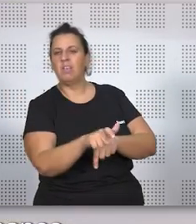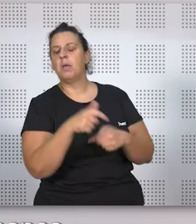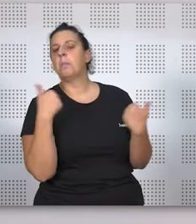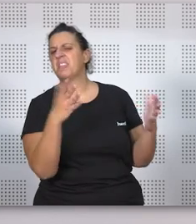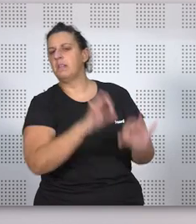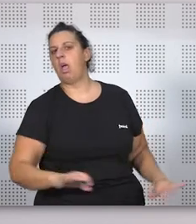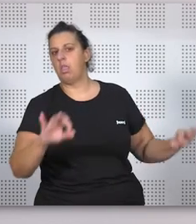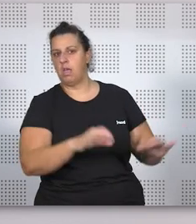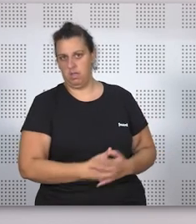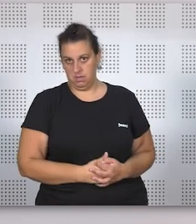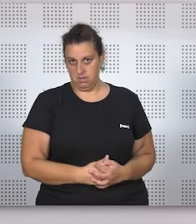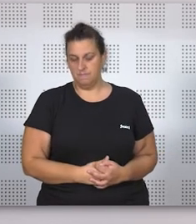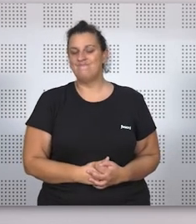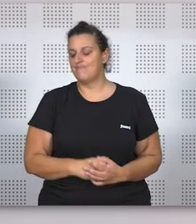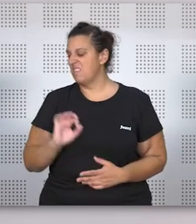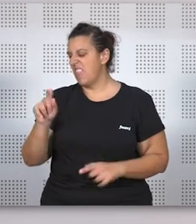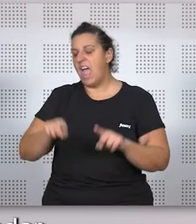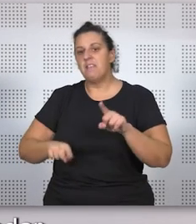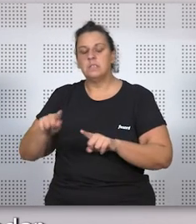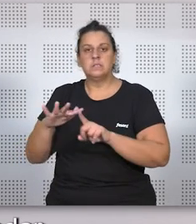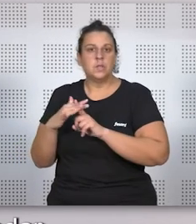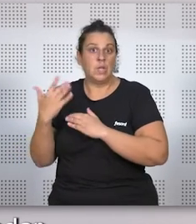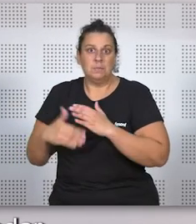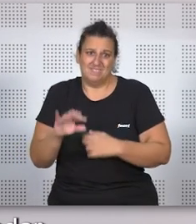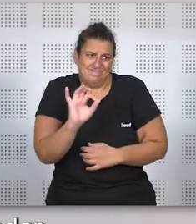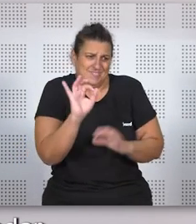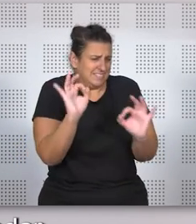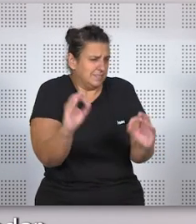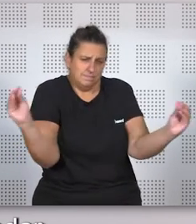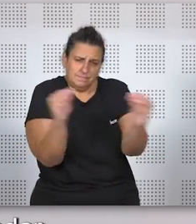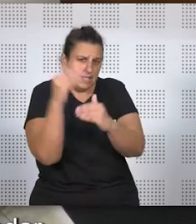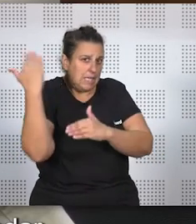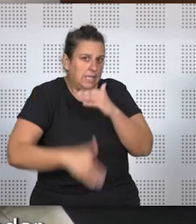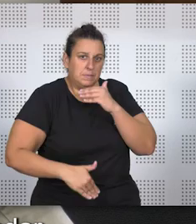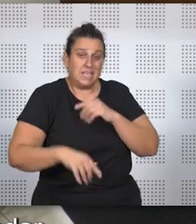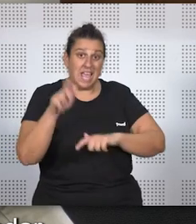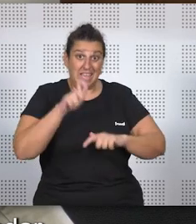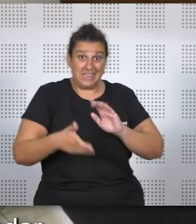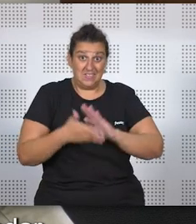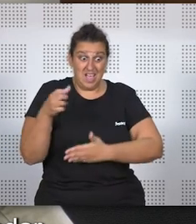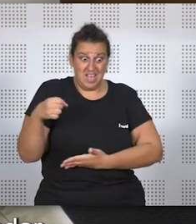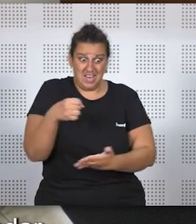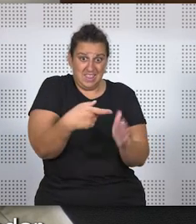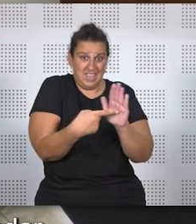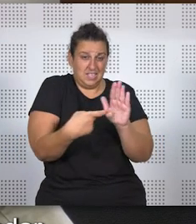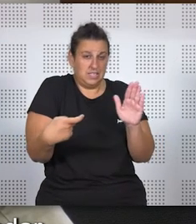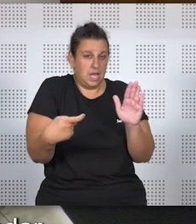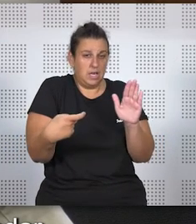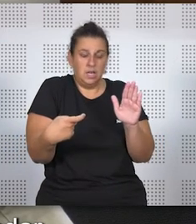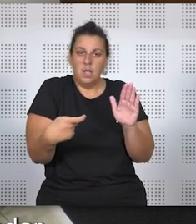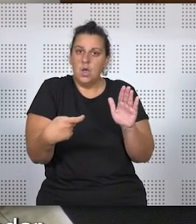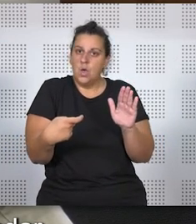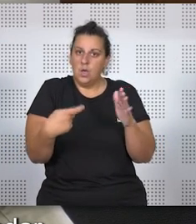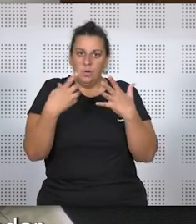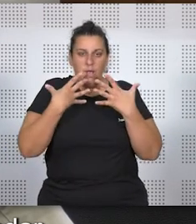dejar nada. A veces son situaciones muy límites. Es límite, o sea, la gente realmente cuando va a desheredar, pues